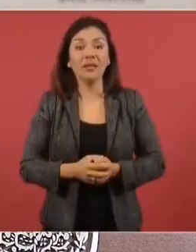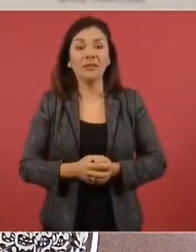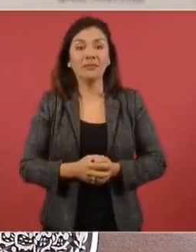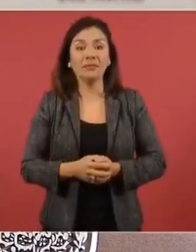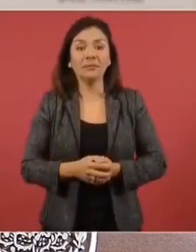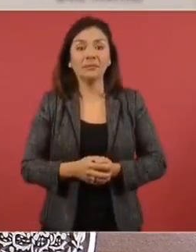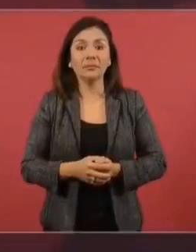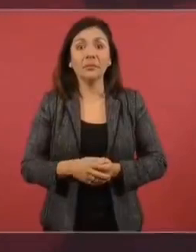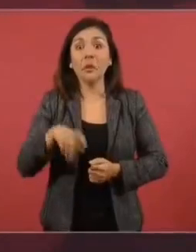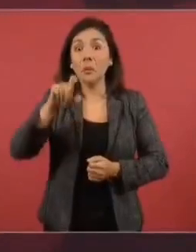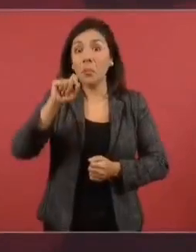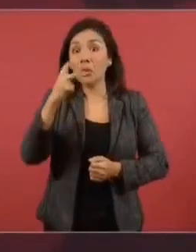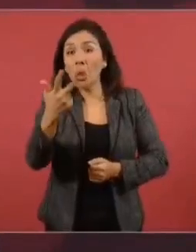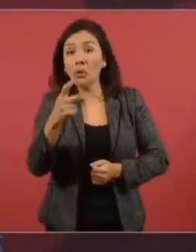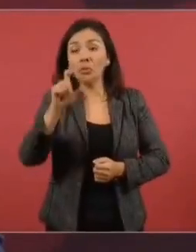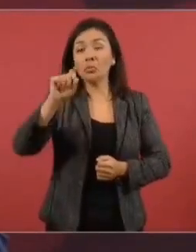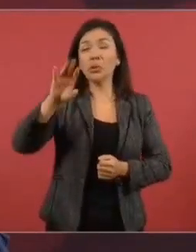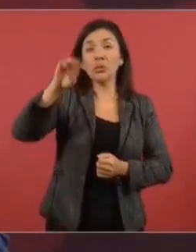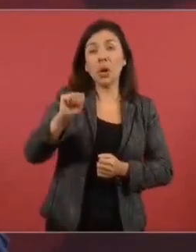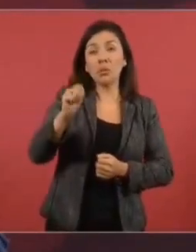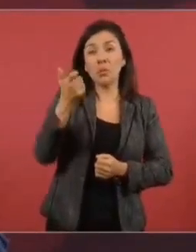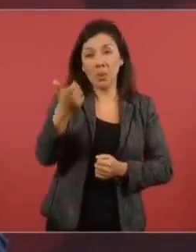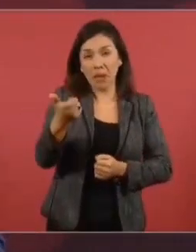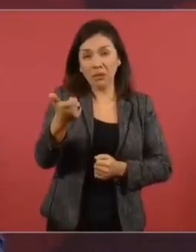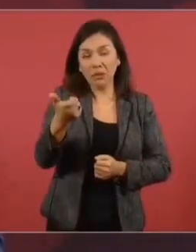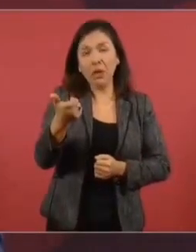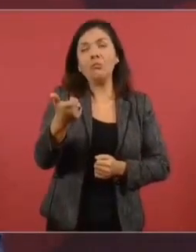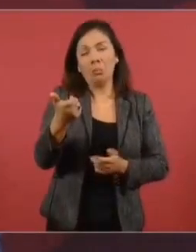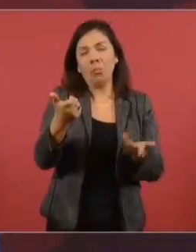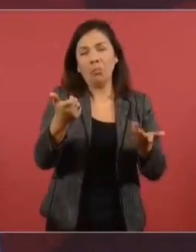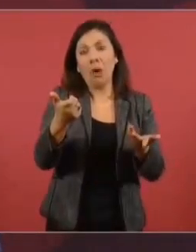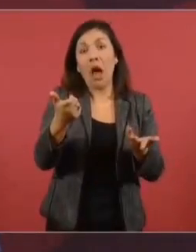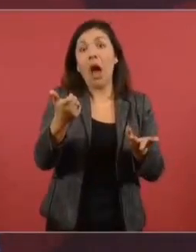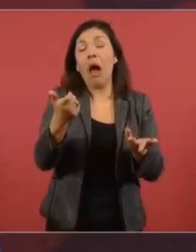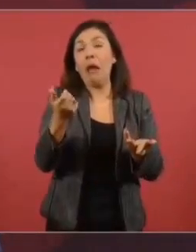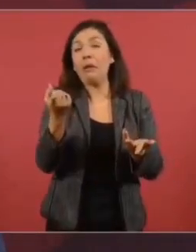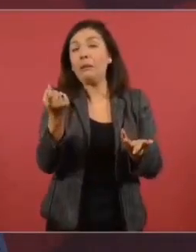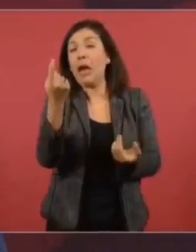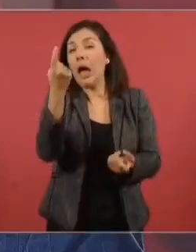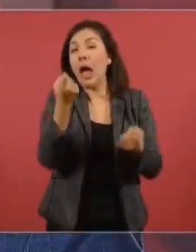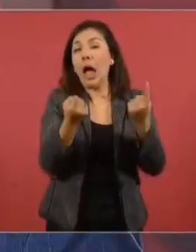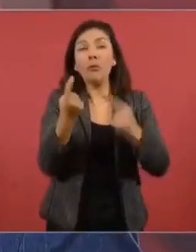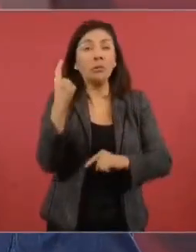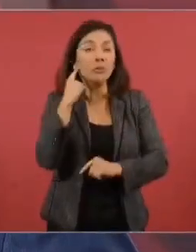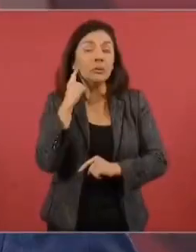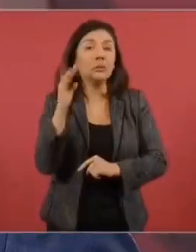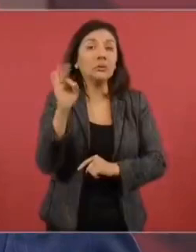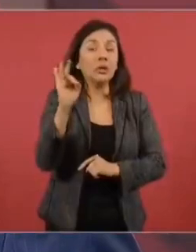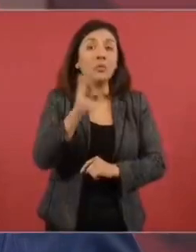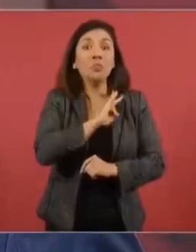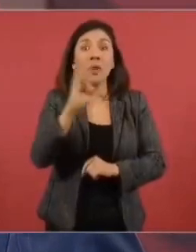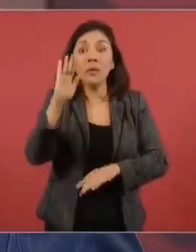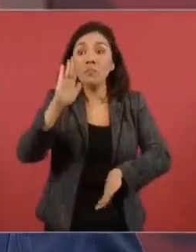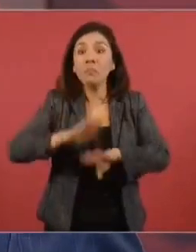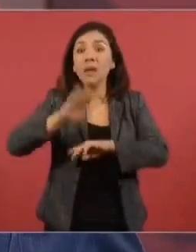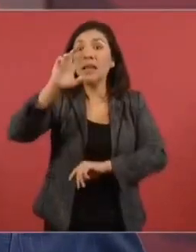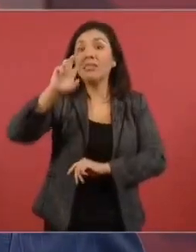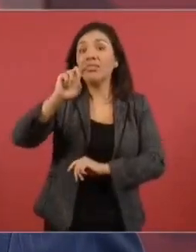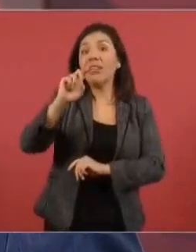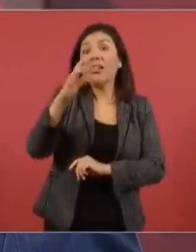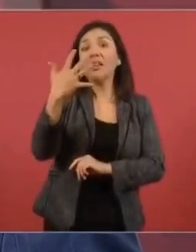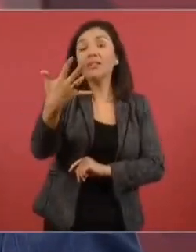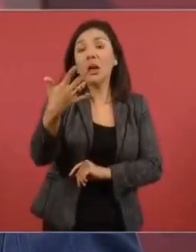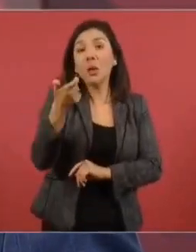no sólo 28, 29, a lo mejor costaría 35